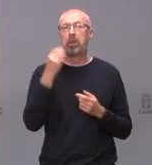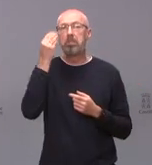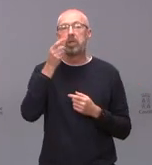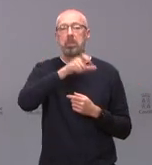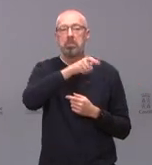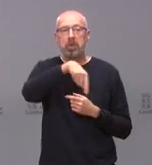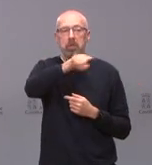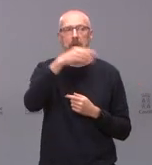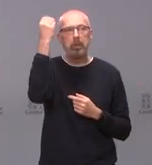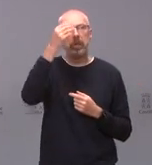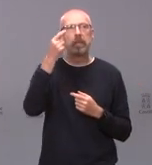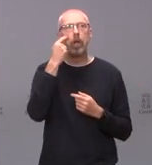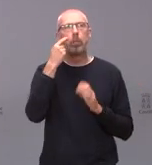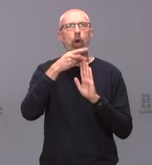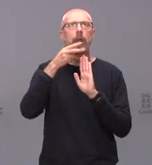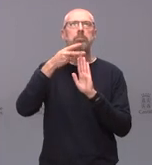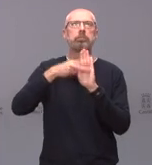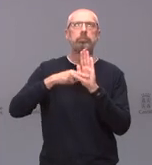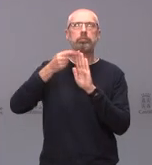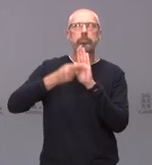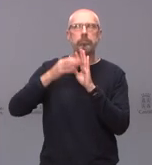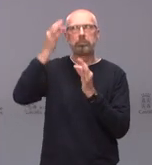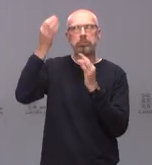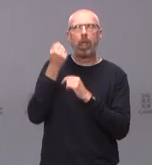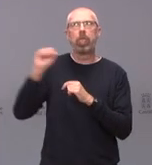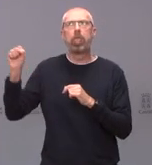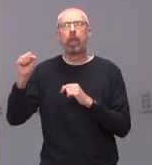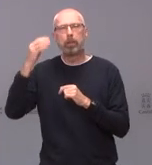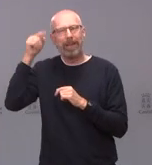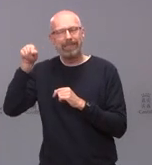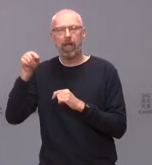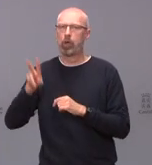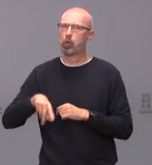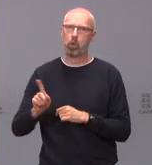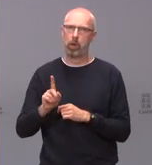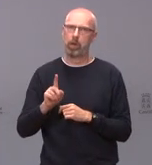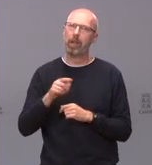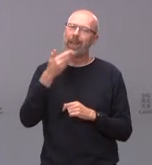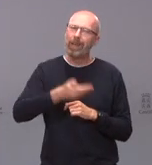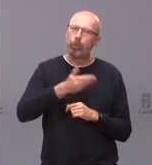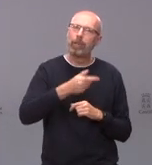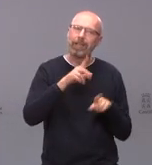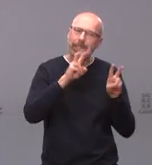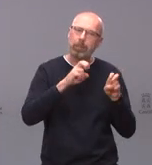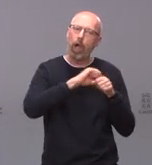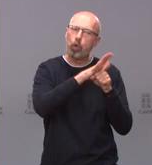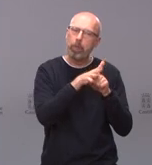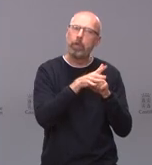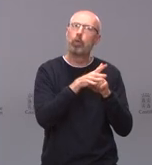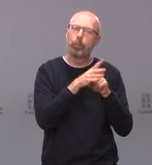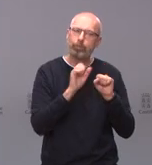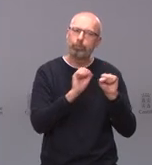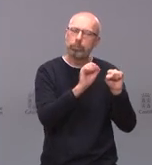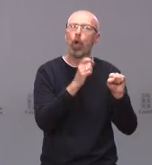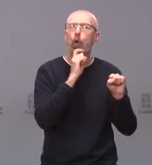de las restricciones yo creo que nuestra población está pensando en cómo escaparse del coronavirus y yo creo que la inmensa mayoría de la población